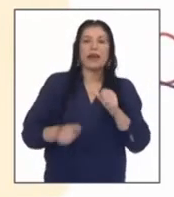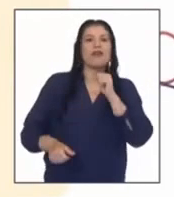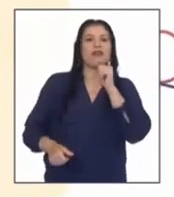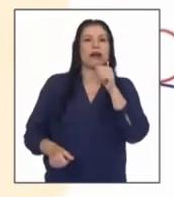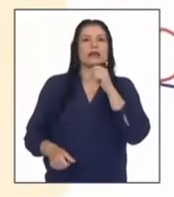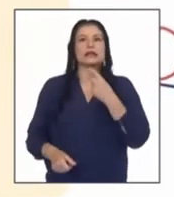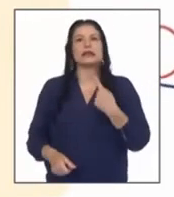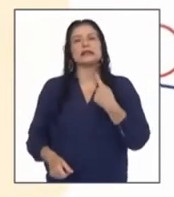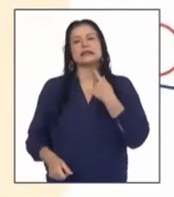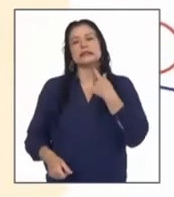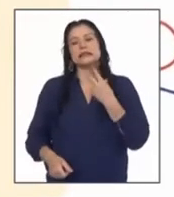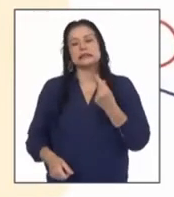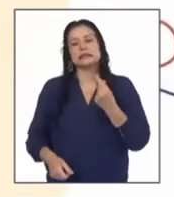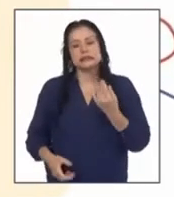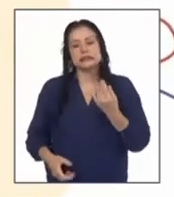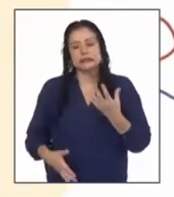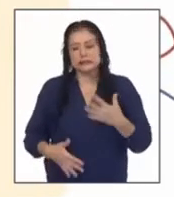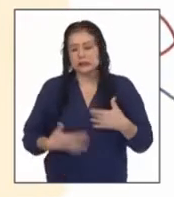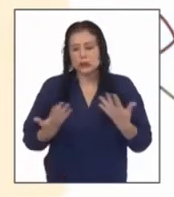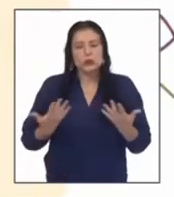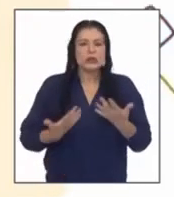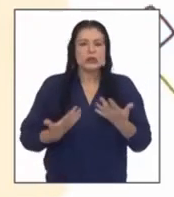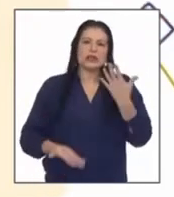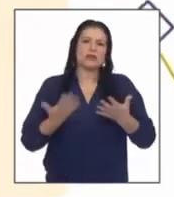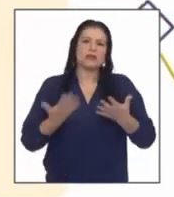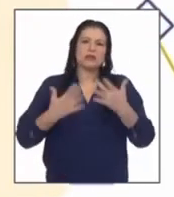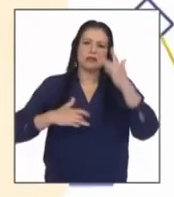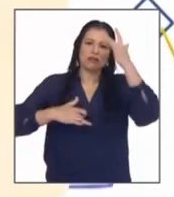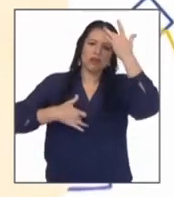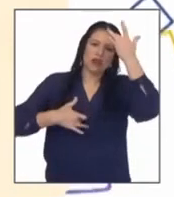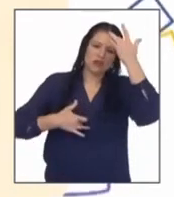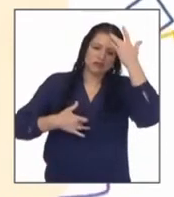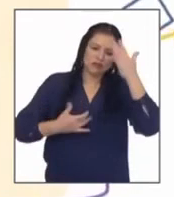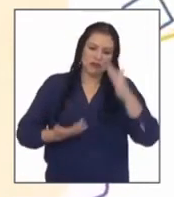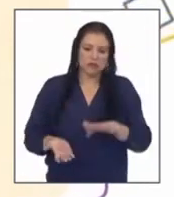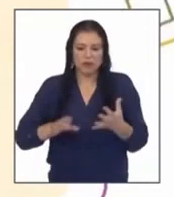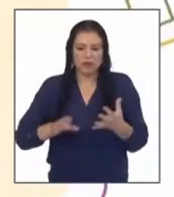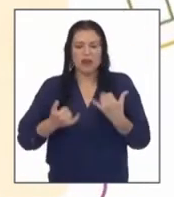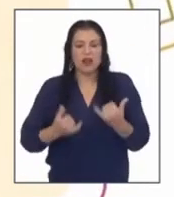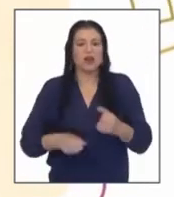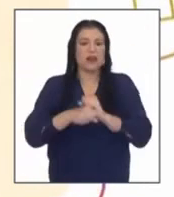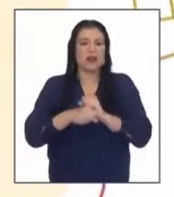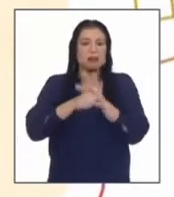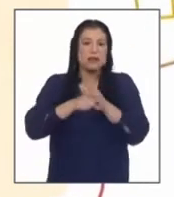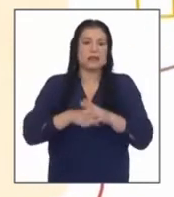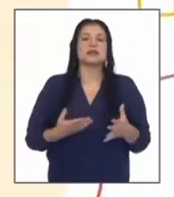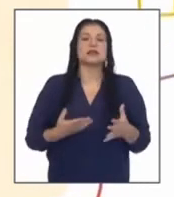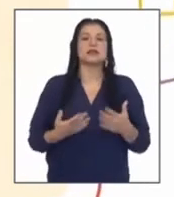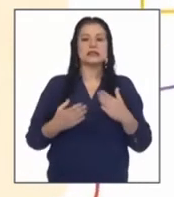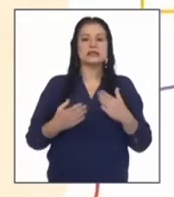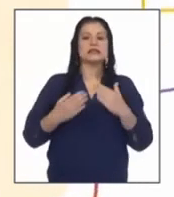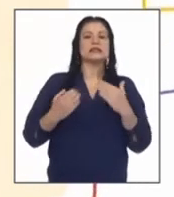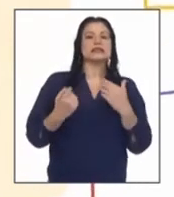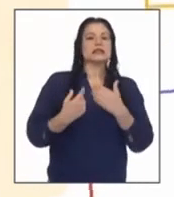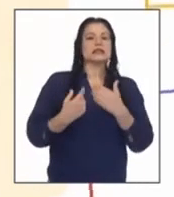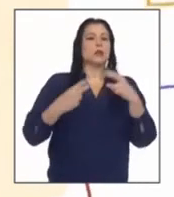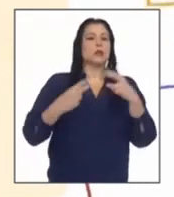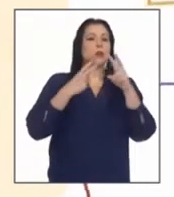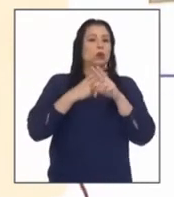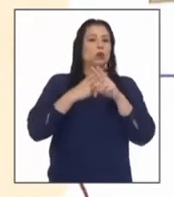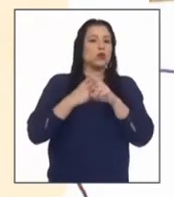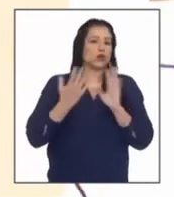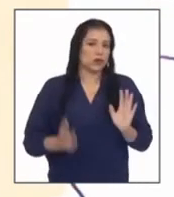de dinero les gane la partida antes que un virus al que por ahora es preferible desafiar de cerca